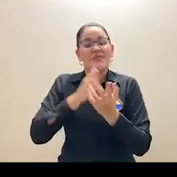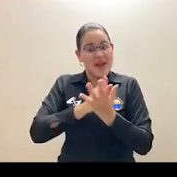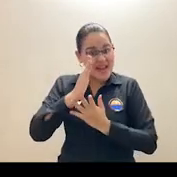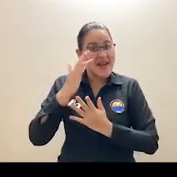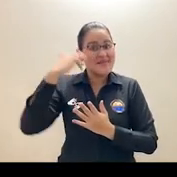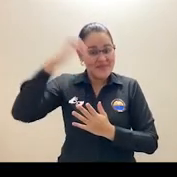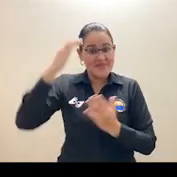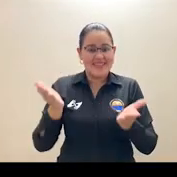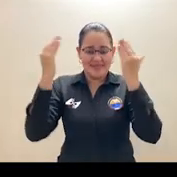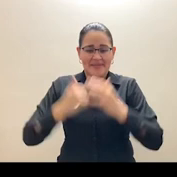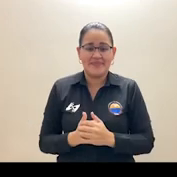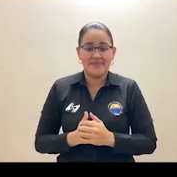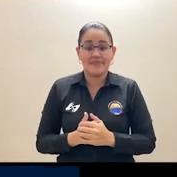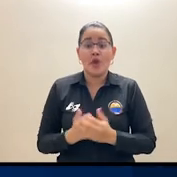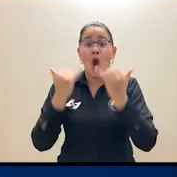profesional.